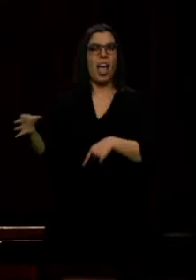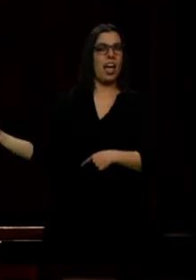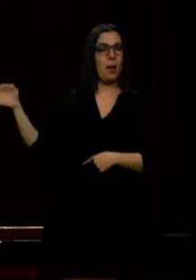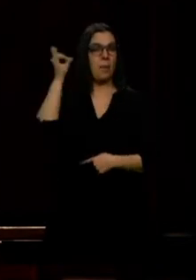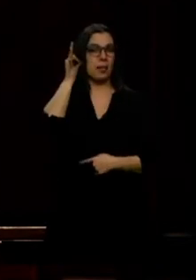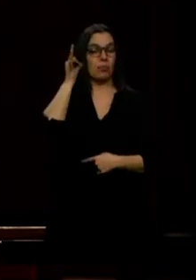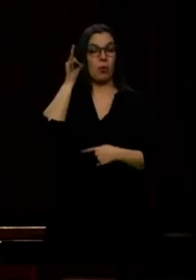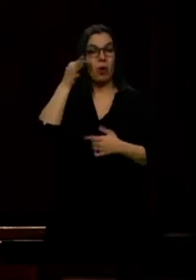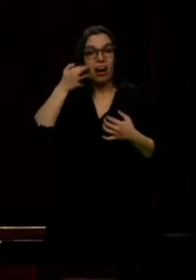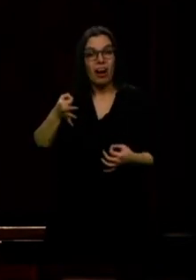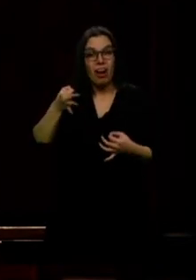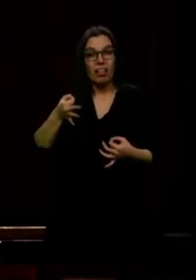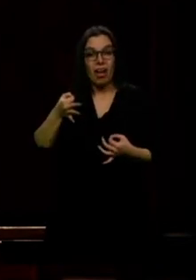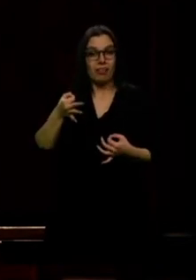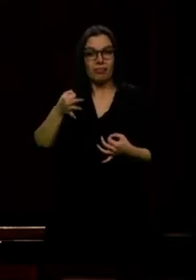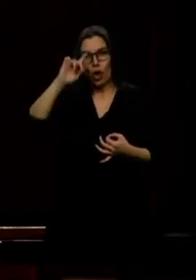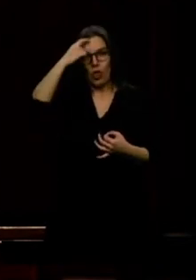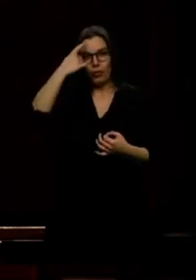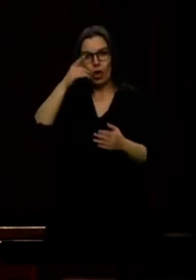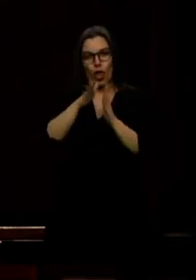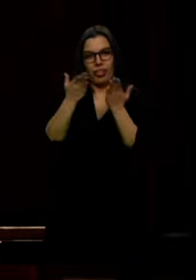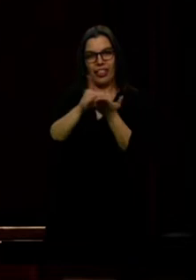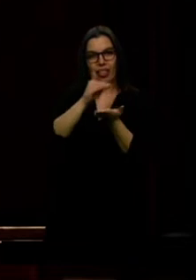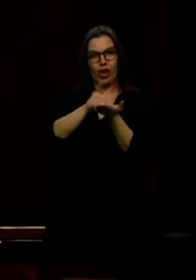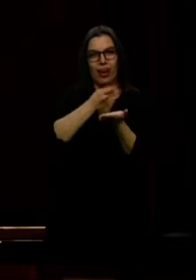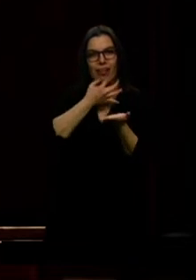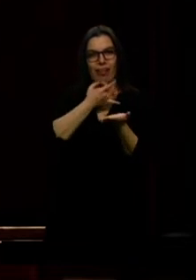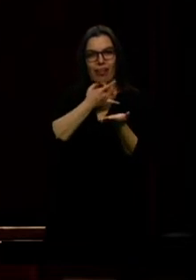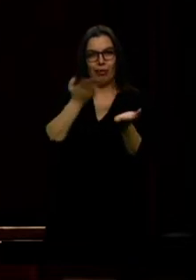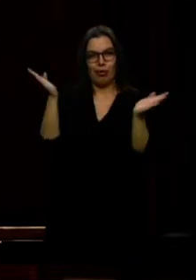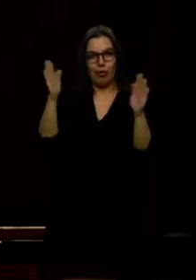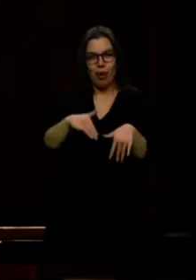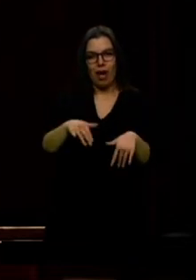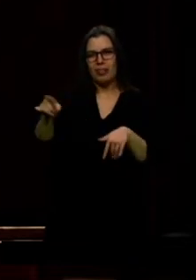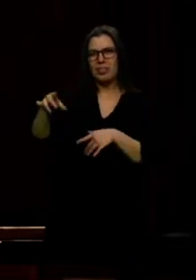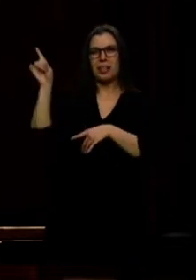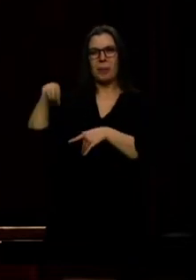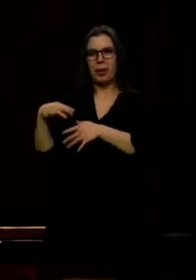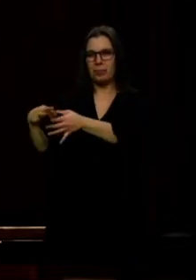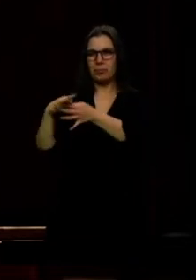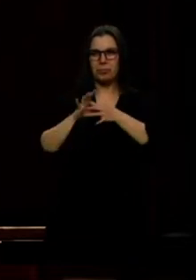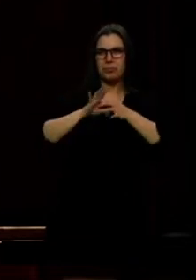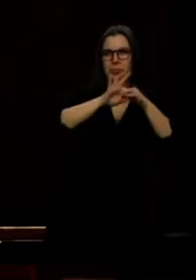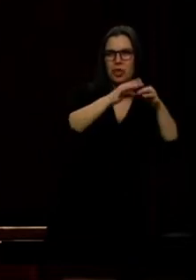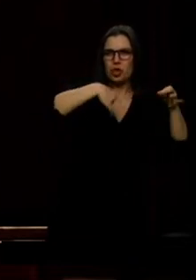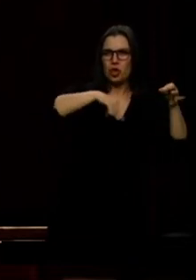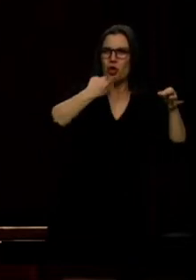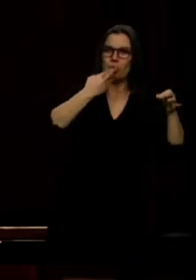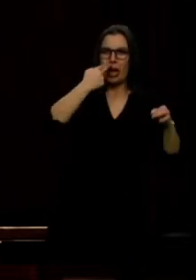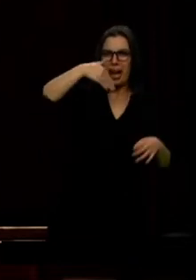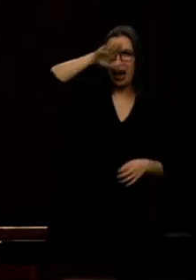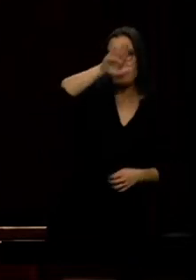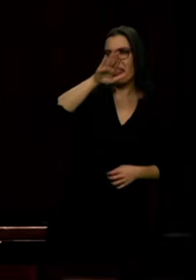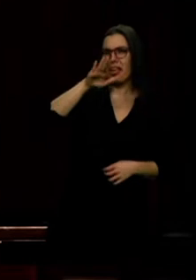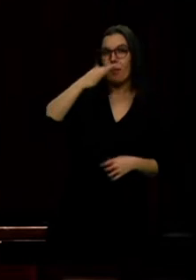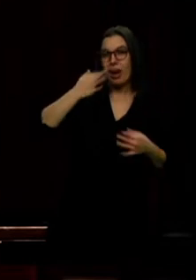partido como el suyo, de extrema derecha, nos vincule con el nazismo que practican ustedes con sus ideas, que no son